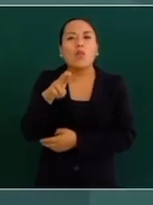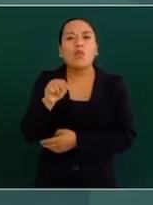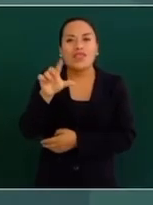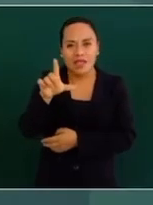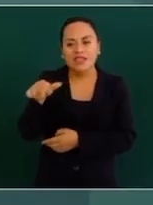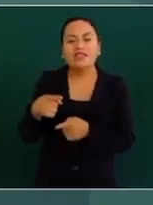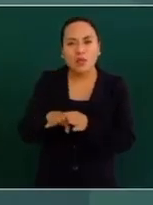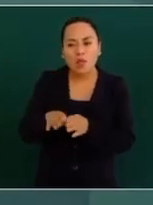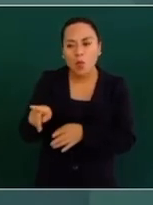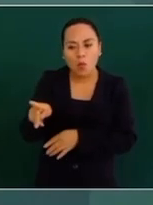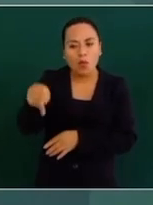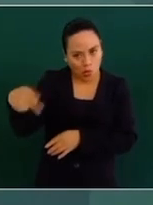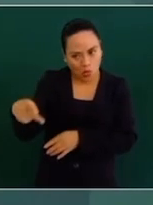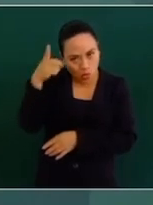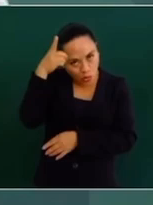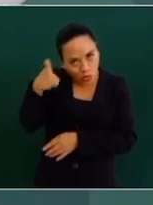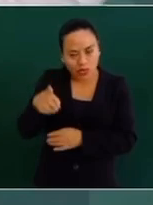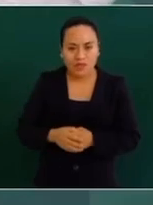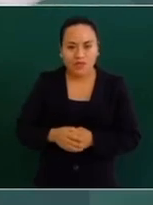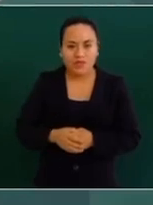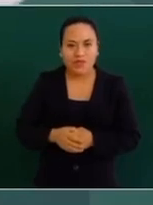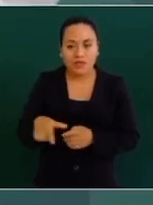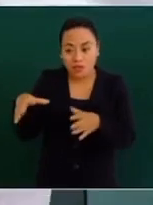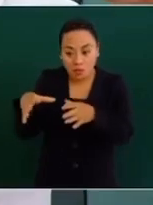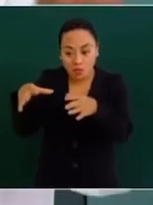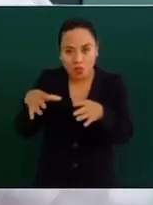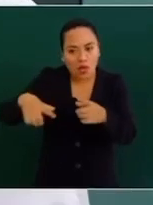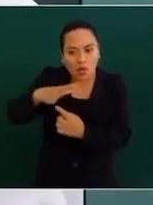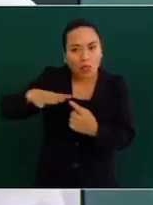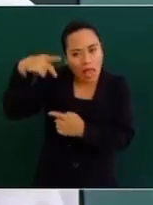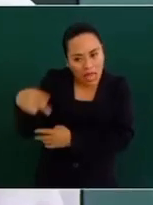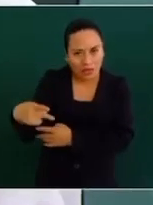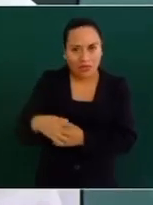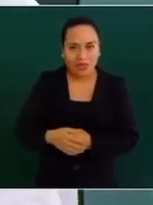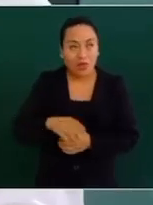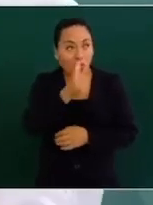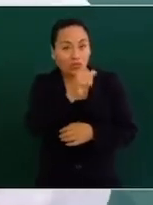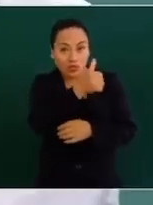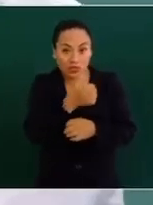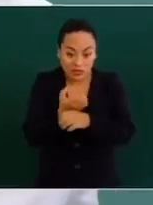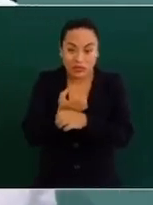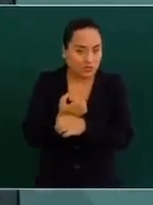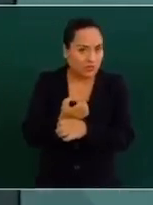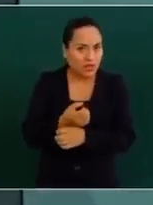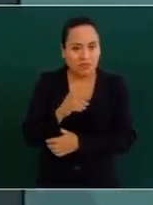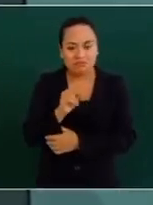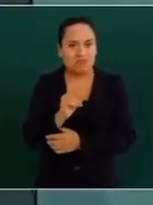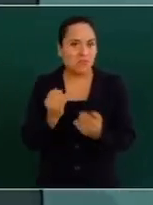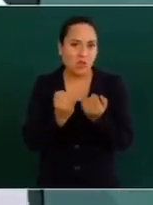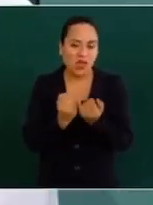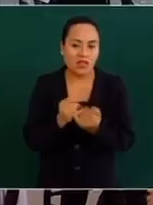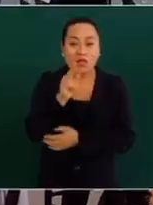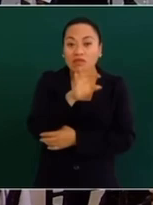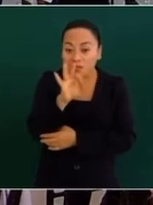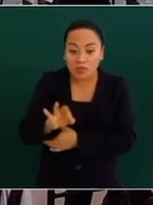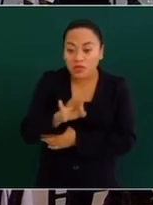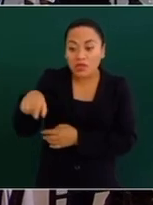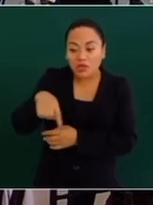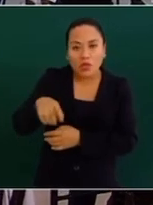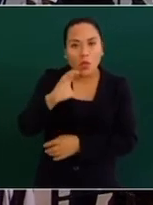Es un fenómeno. Eso no se ve en ningún otro estado. El 80% de la tierra de Oaxaca es comunal.